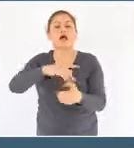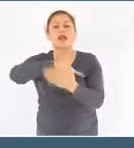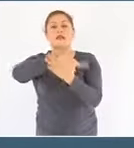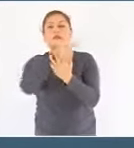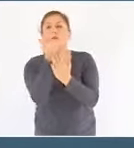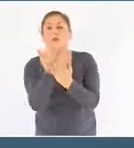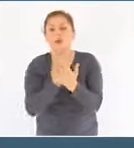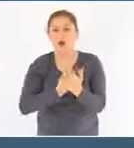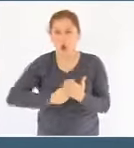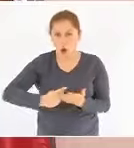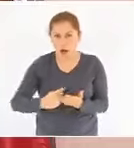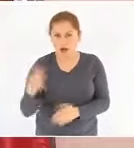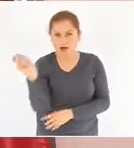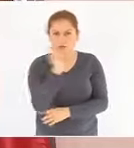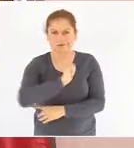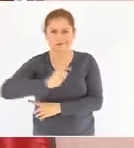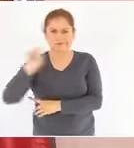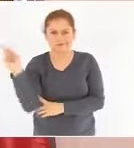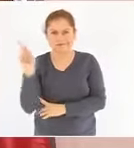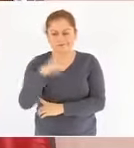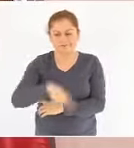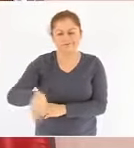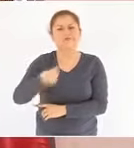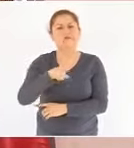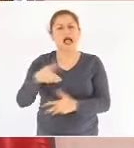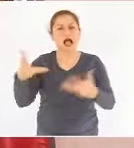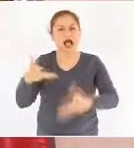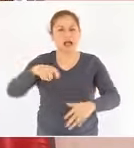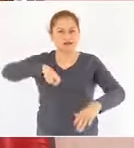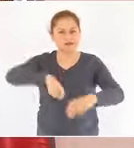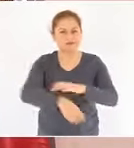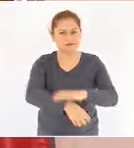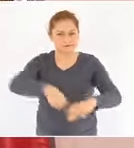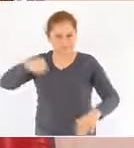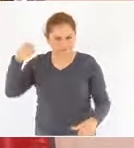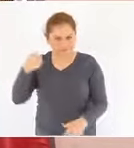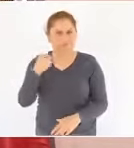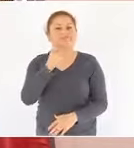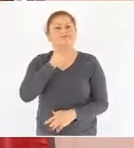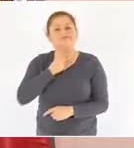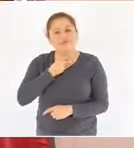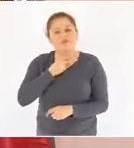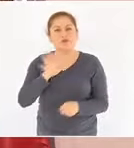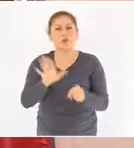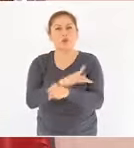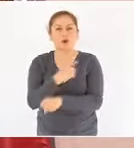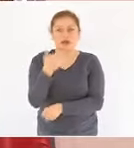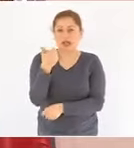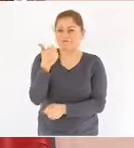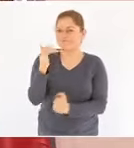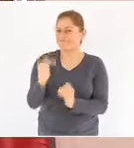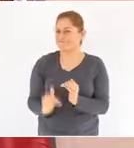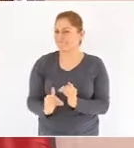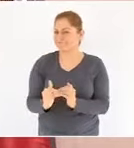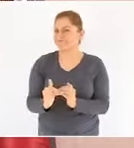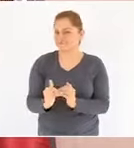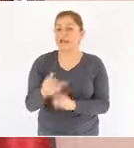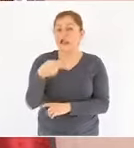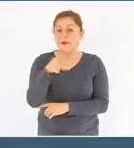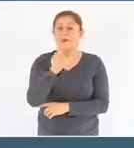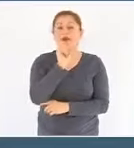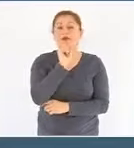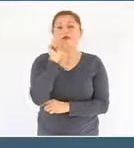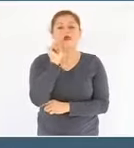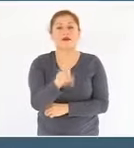operativa en la perforación de pozos, puesto que no sólo disminuye costos sino principalmente